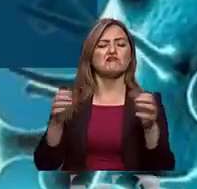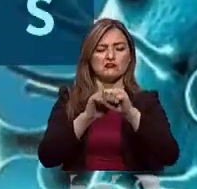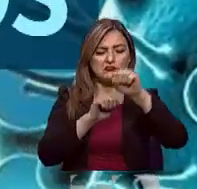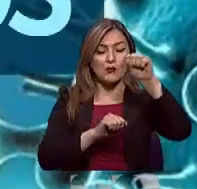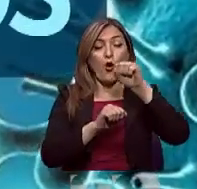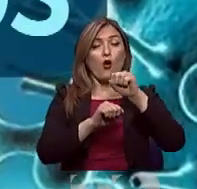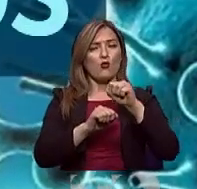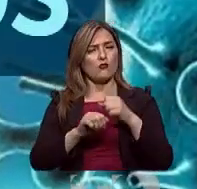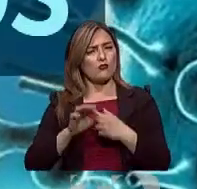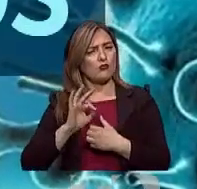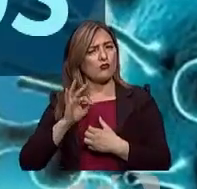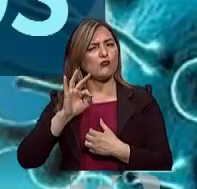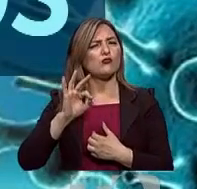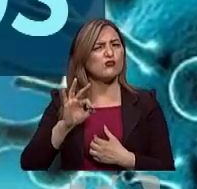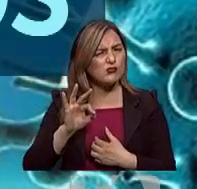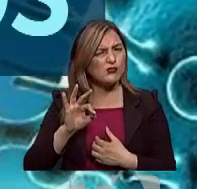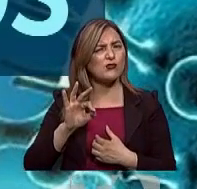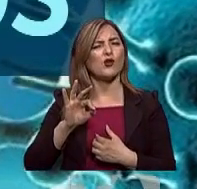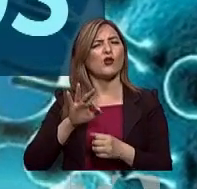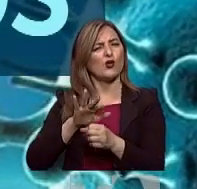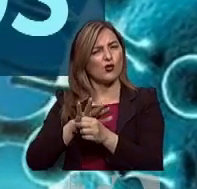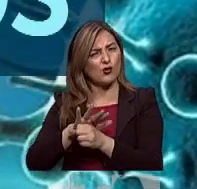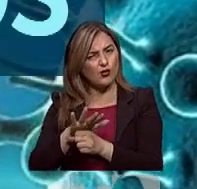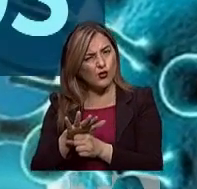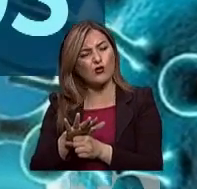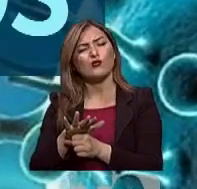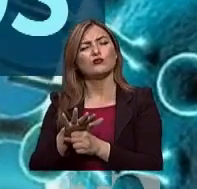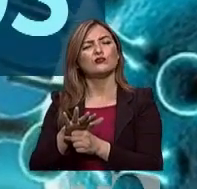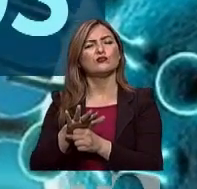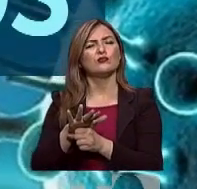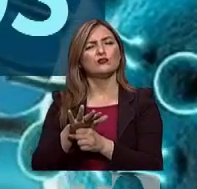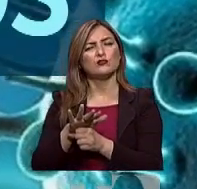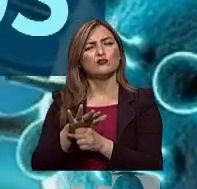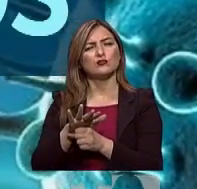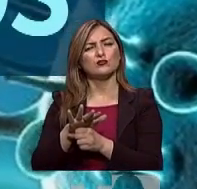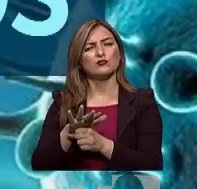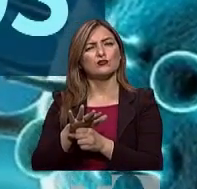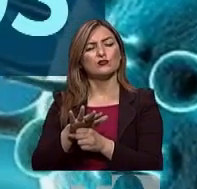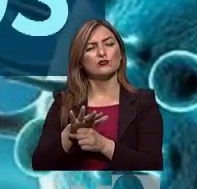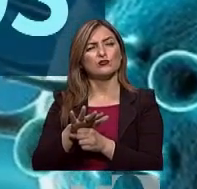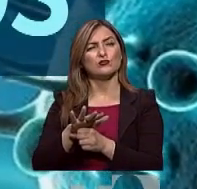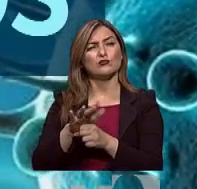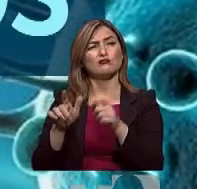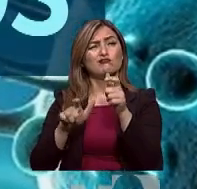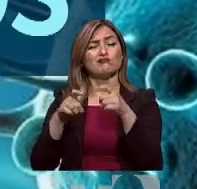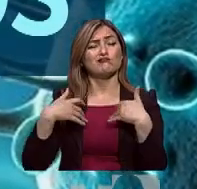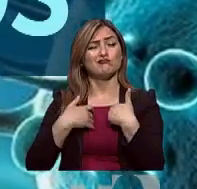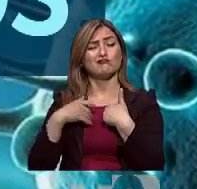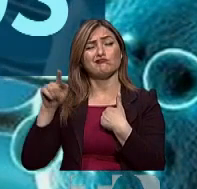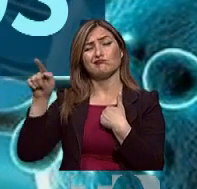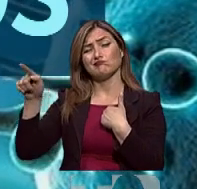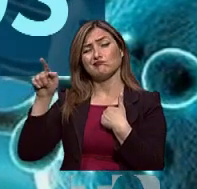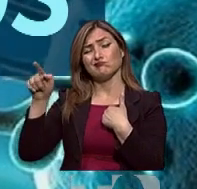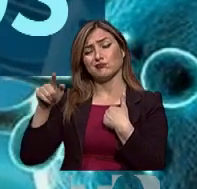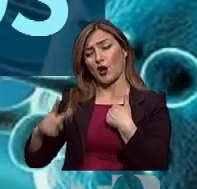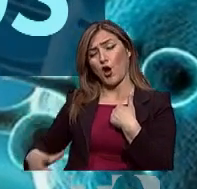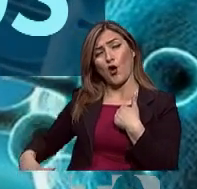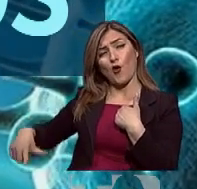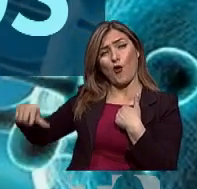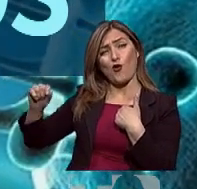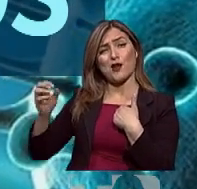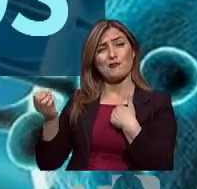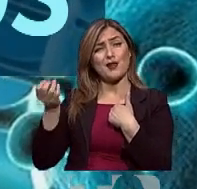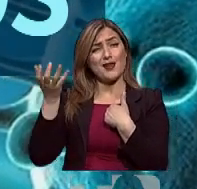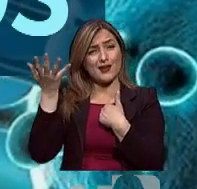contagio de COVID-19 por el virus del SARS-CoV-2 entre ciervos de cola blanca en los Estados Unidos. Desde que